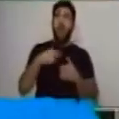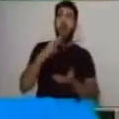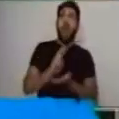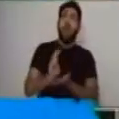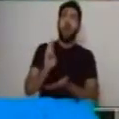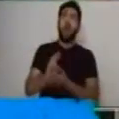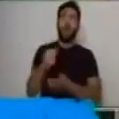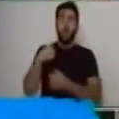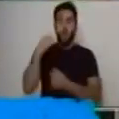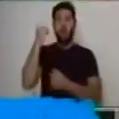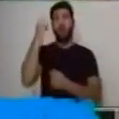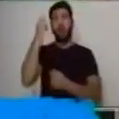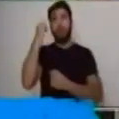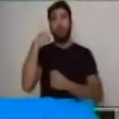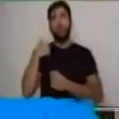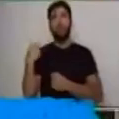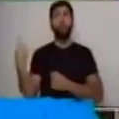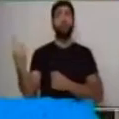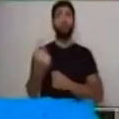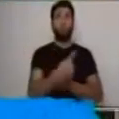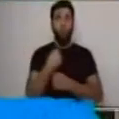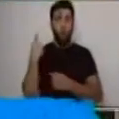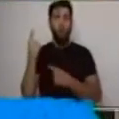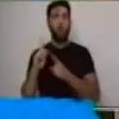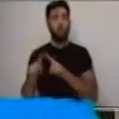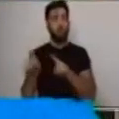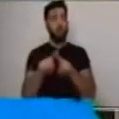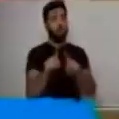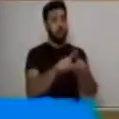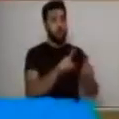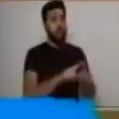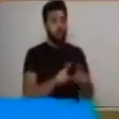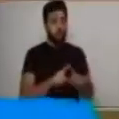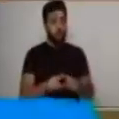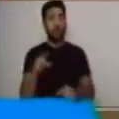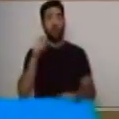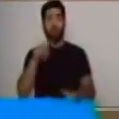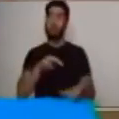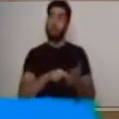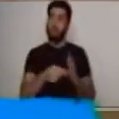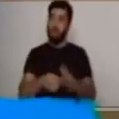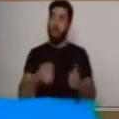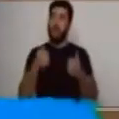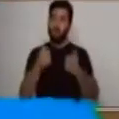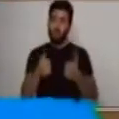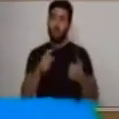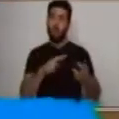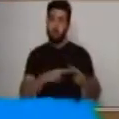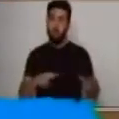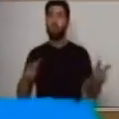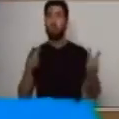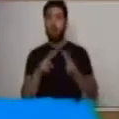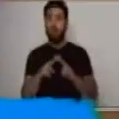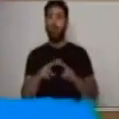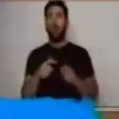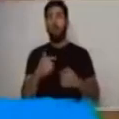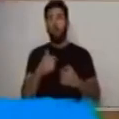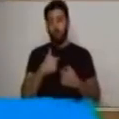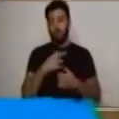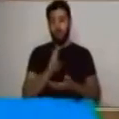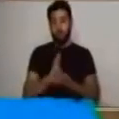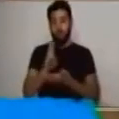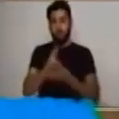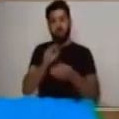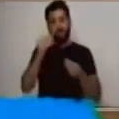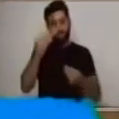que todos somos diferentes y esa es nuestra virtud. Muy agradecida pidió disculpas.